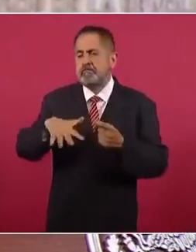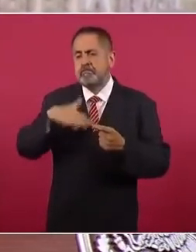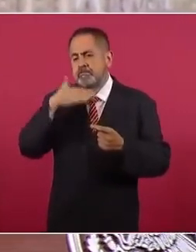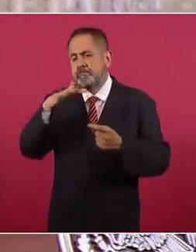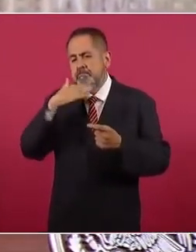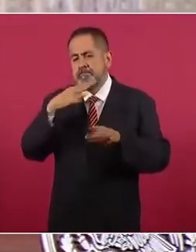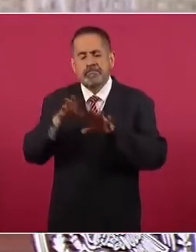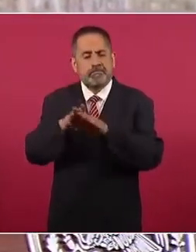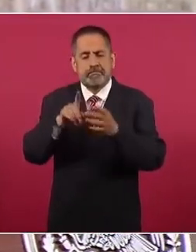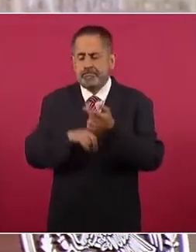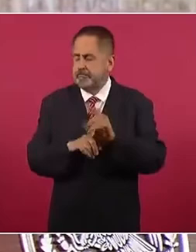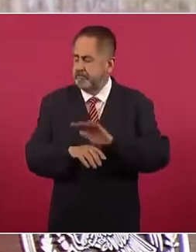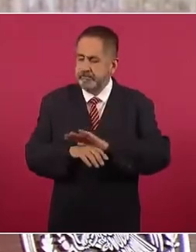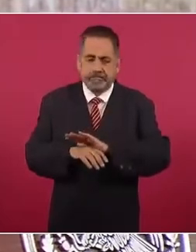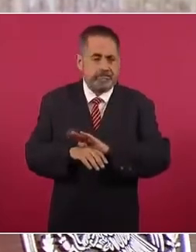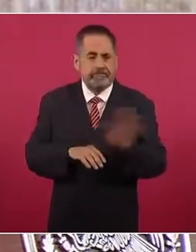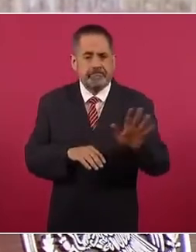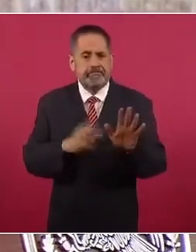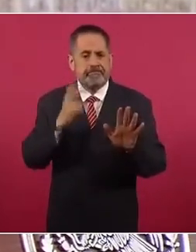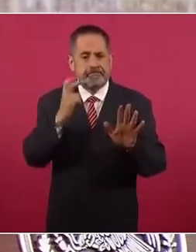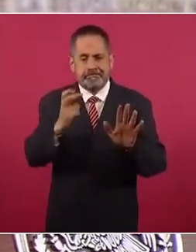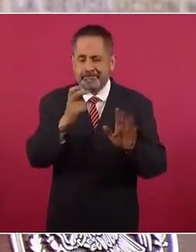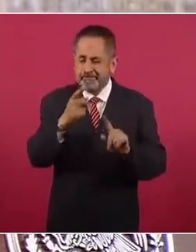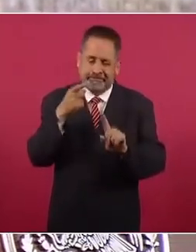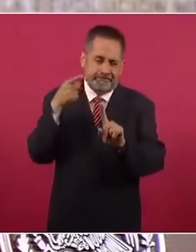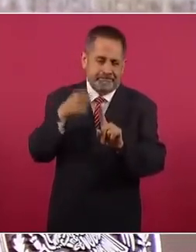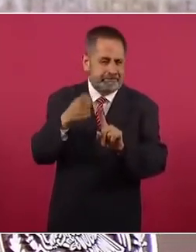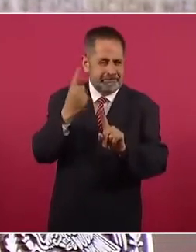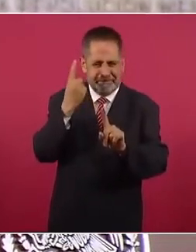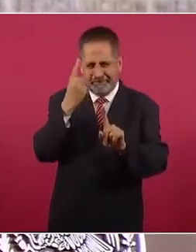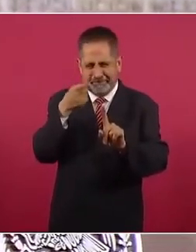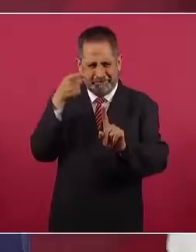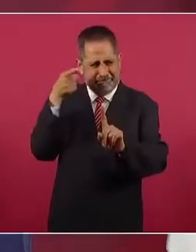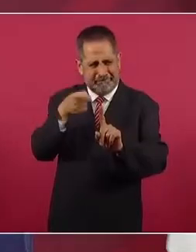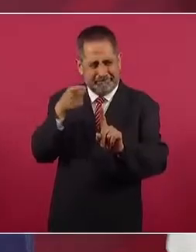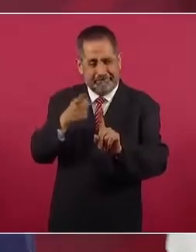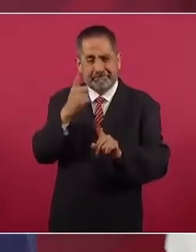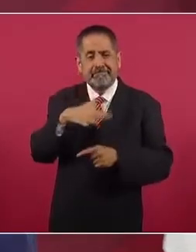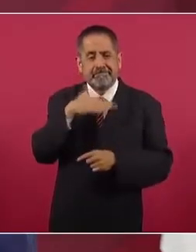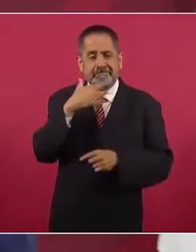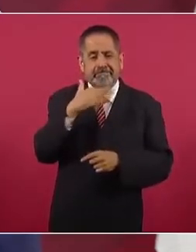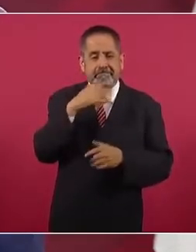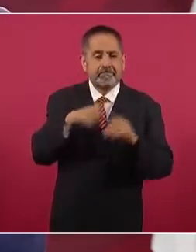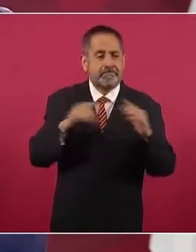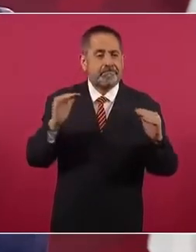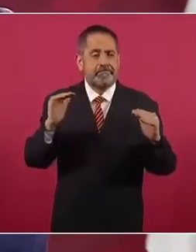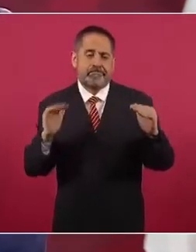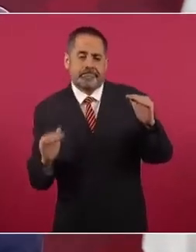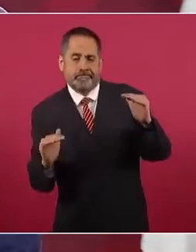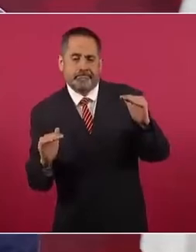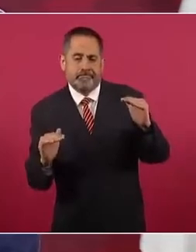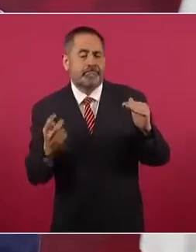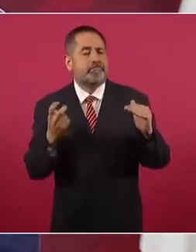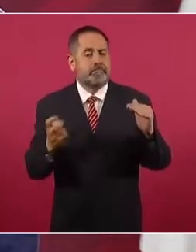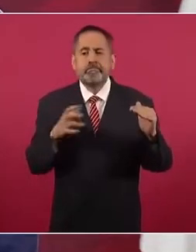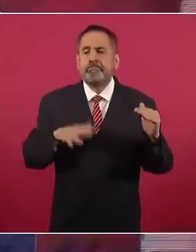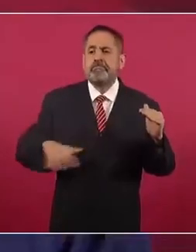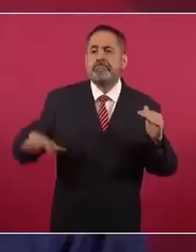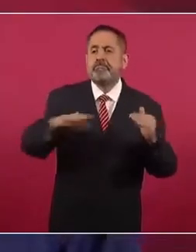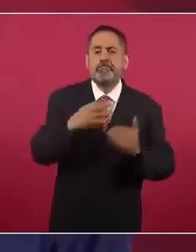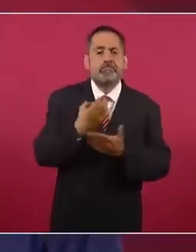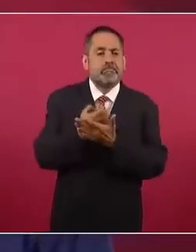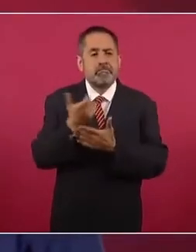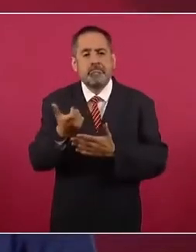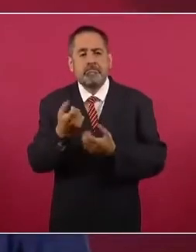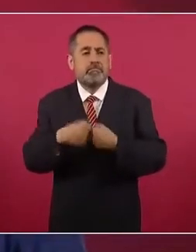era la causa principal de la desigualdad económica y social en nuestro